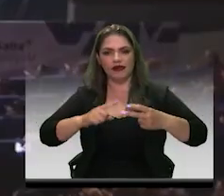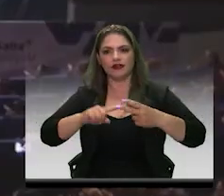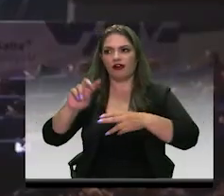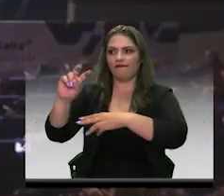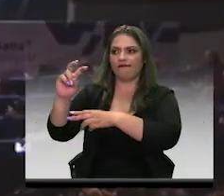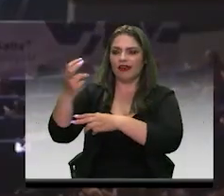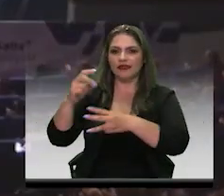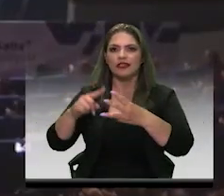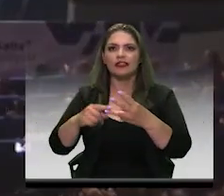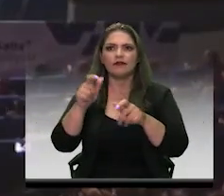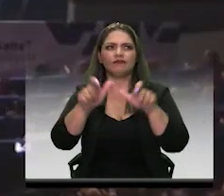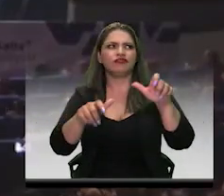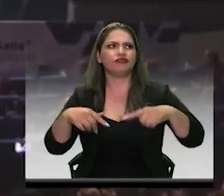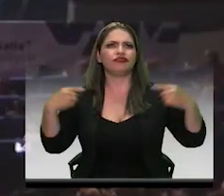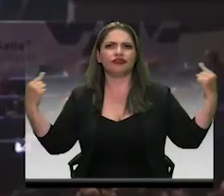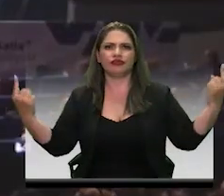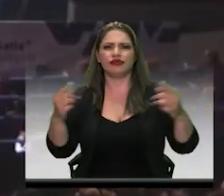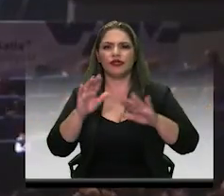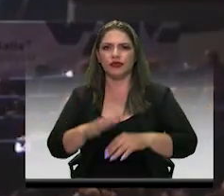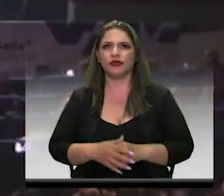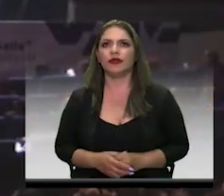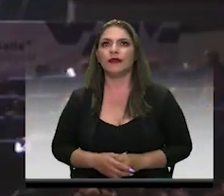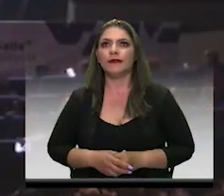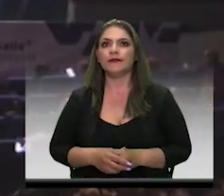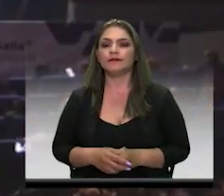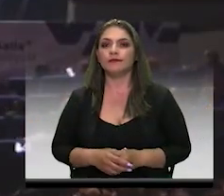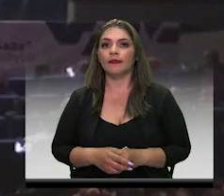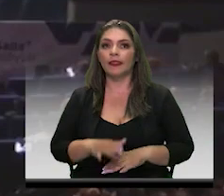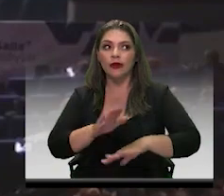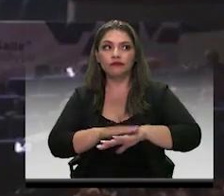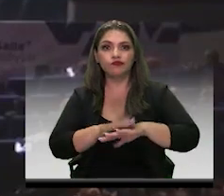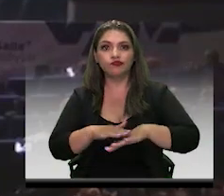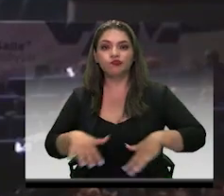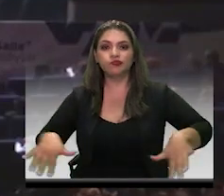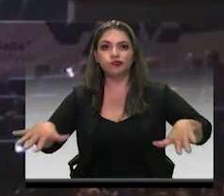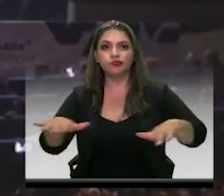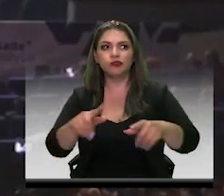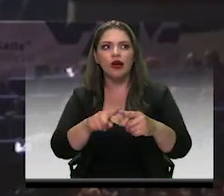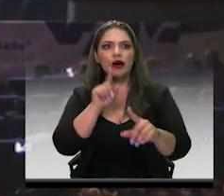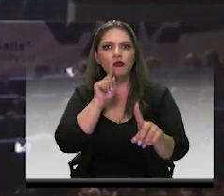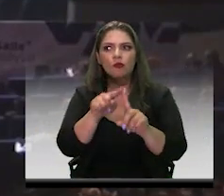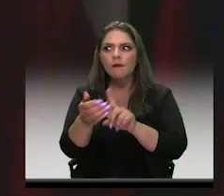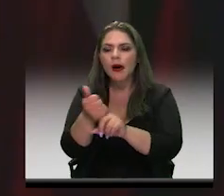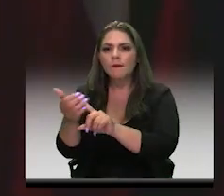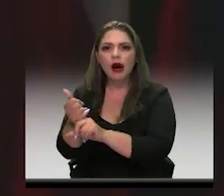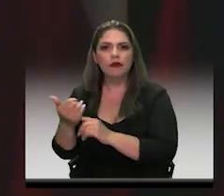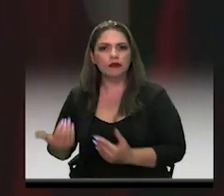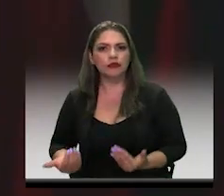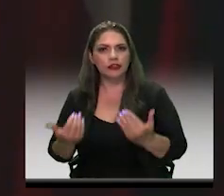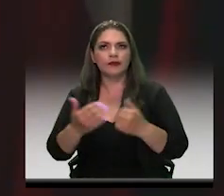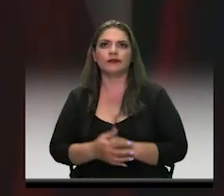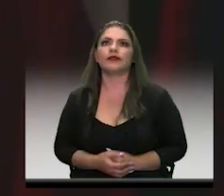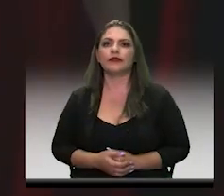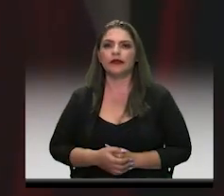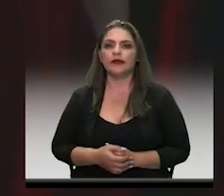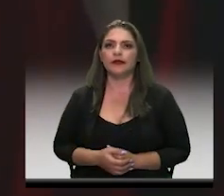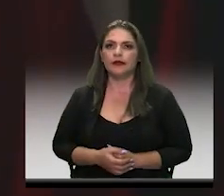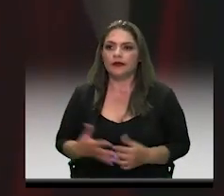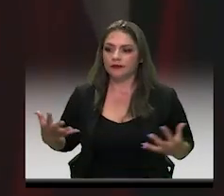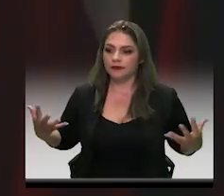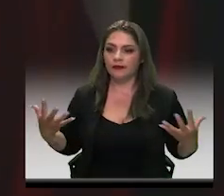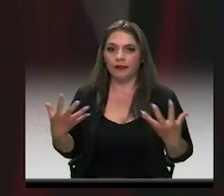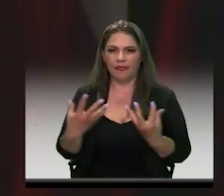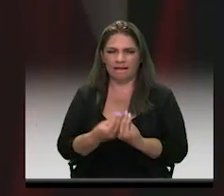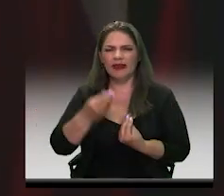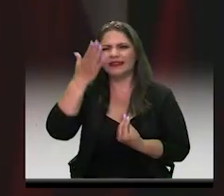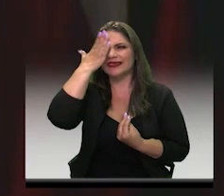agentes de judicialización, para que se puedan lograr buenos resultados. Nosotros reconocemos y